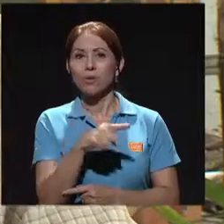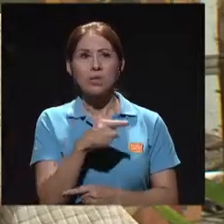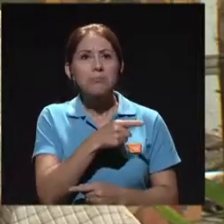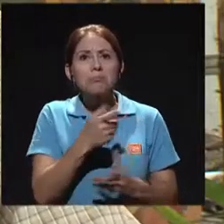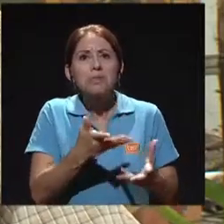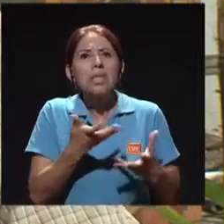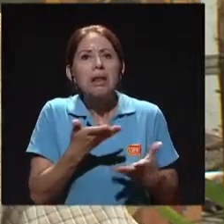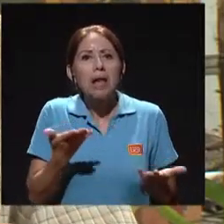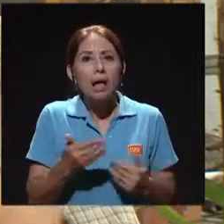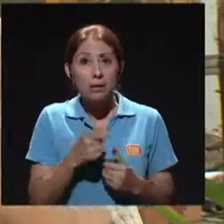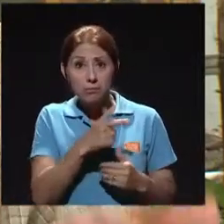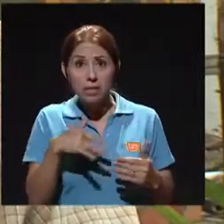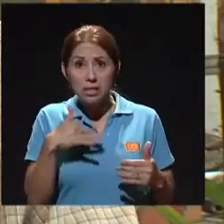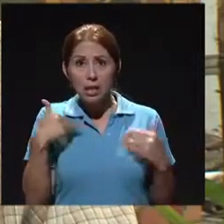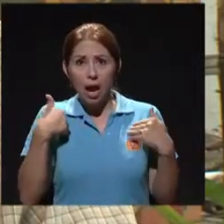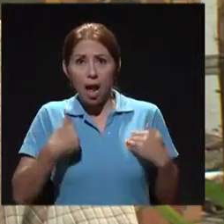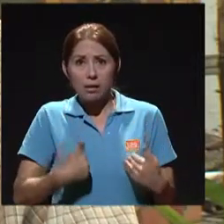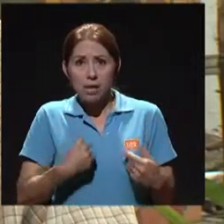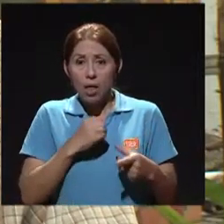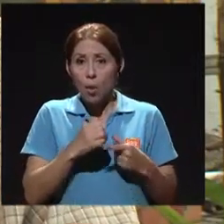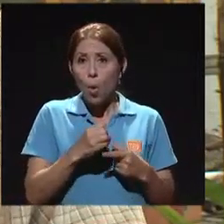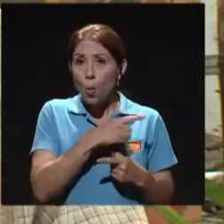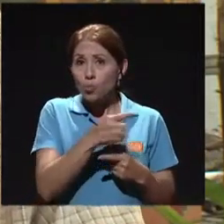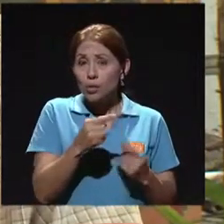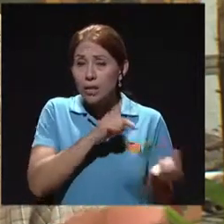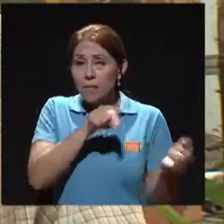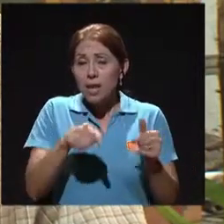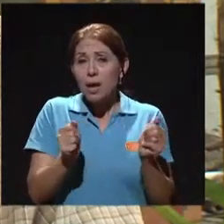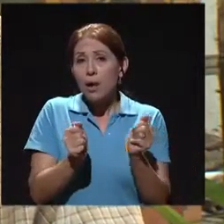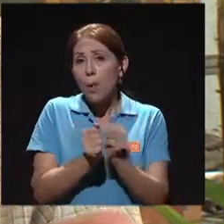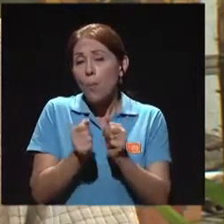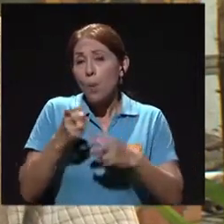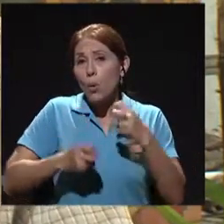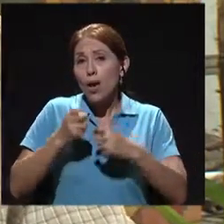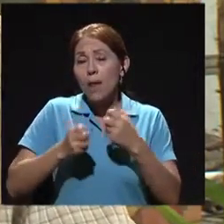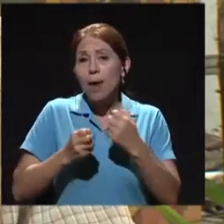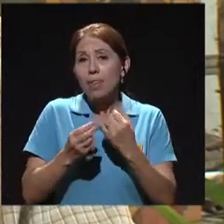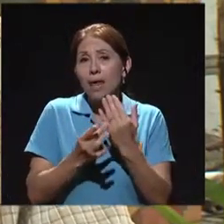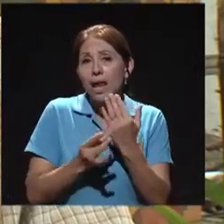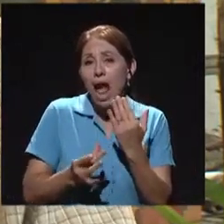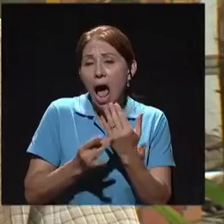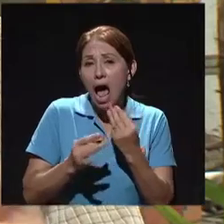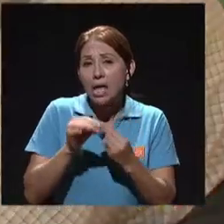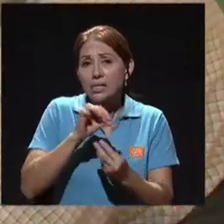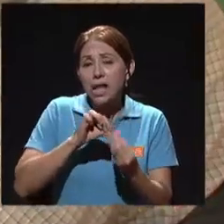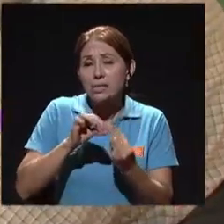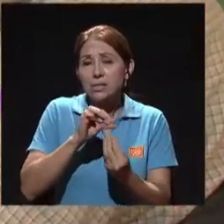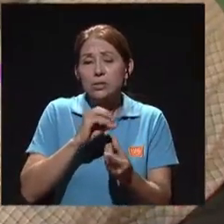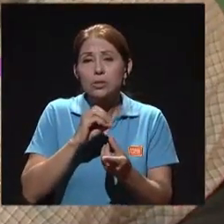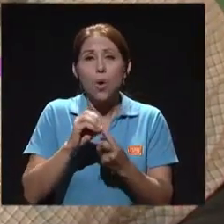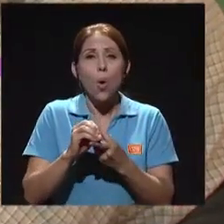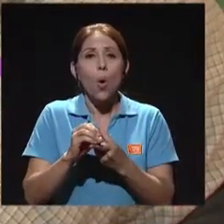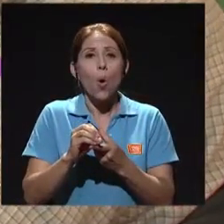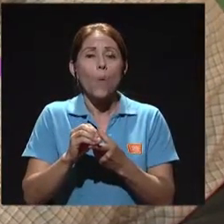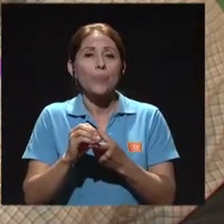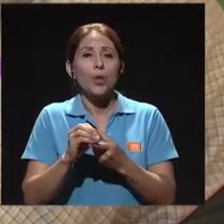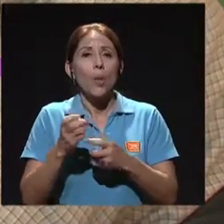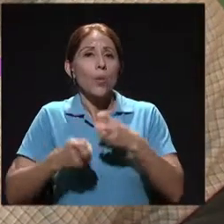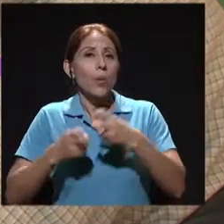¿Se siente cansado o viene por un problema, digamos, de lípidos, de grasas, o por un problema de azúcar? Y dependiendo de eso,